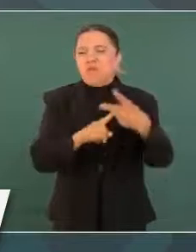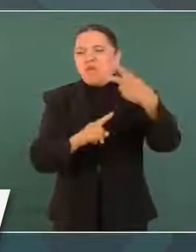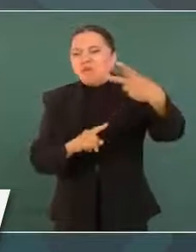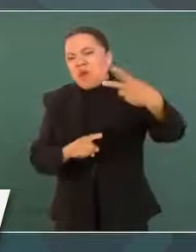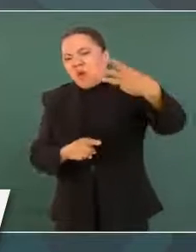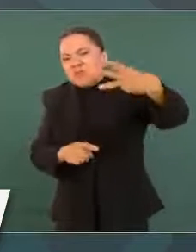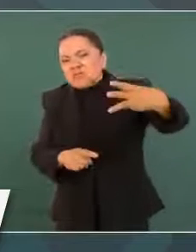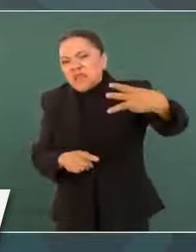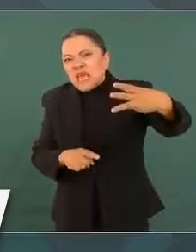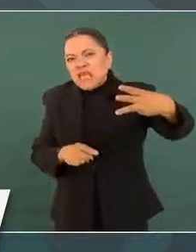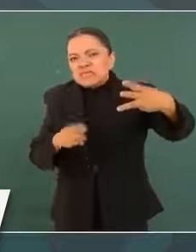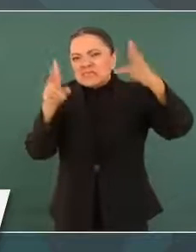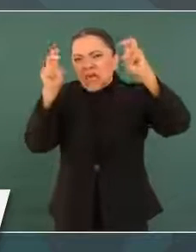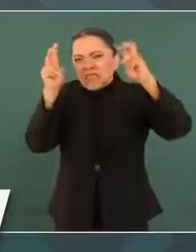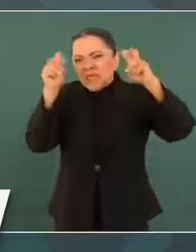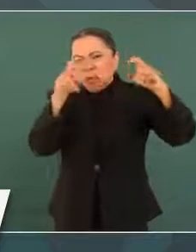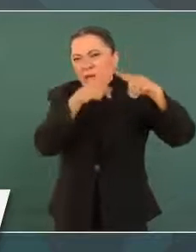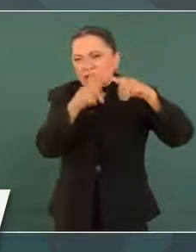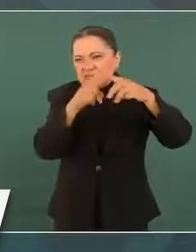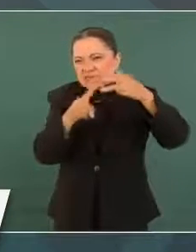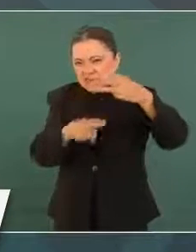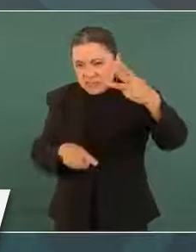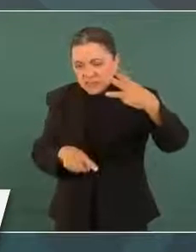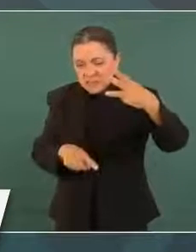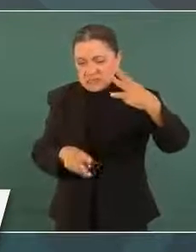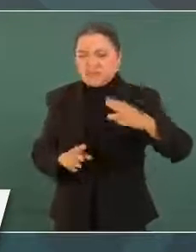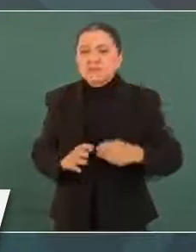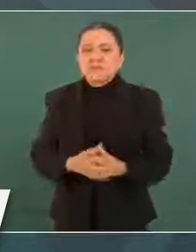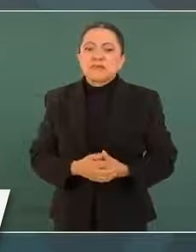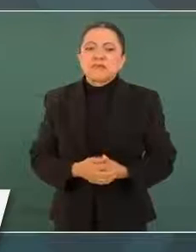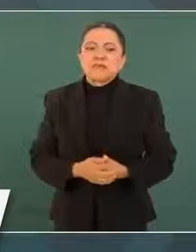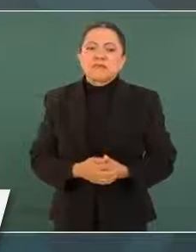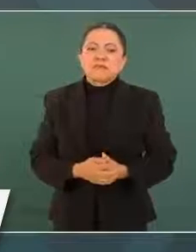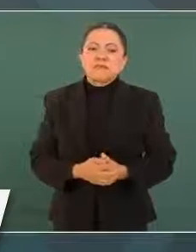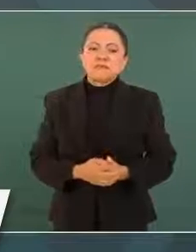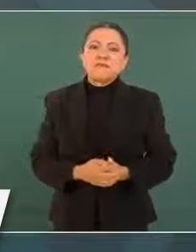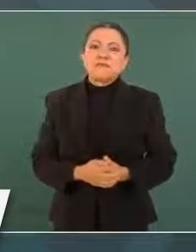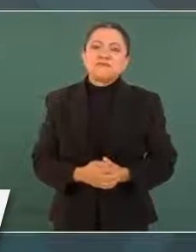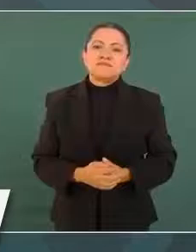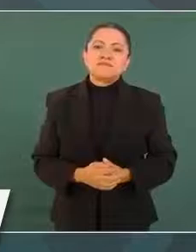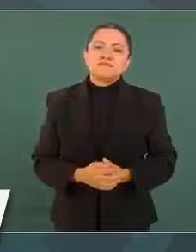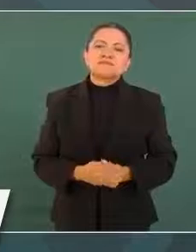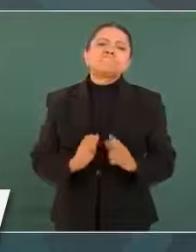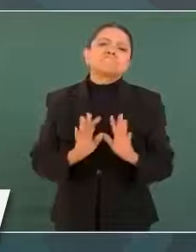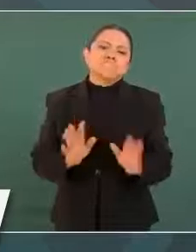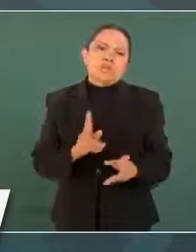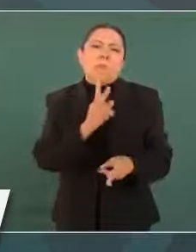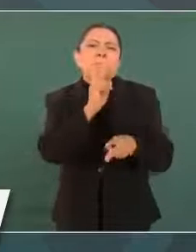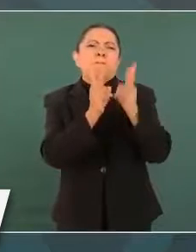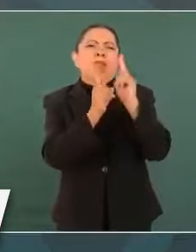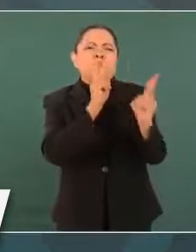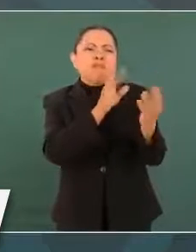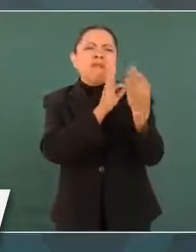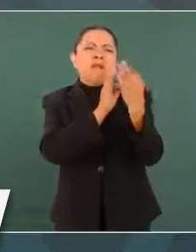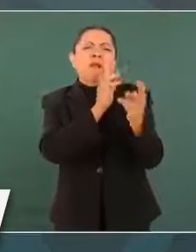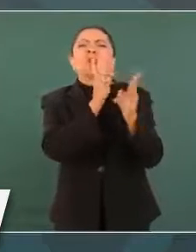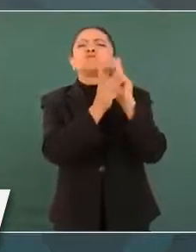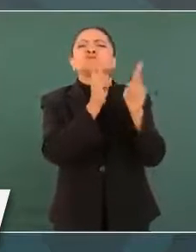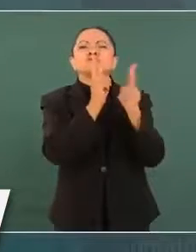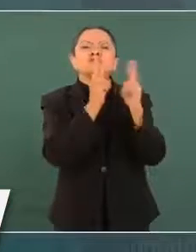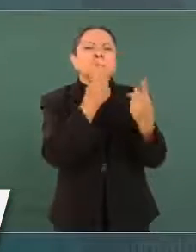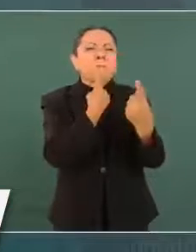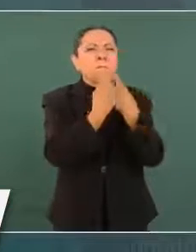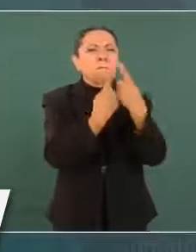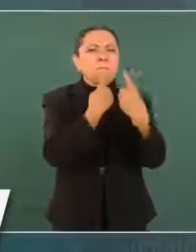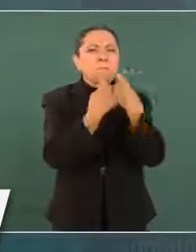en que hemos hablado por